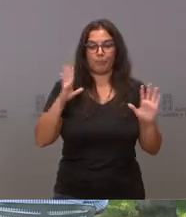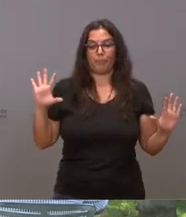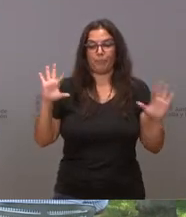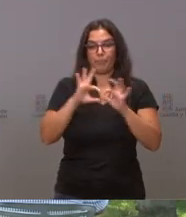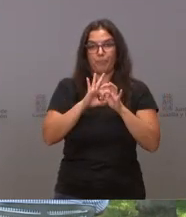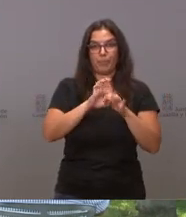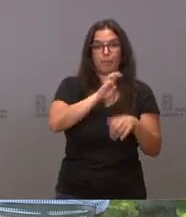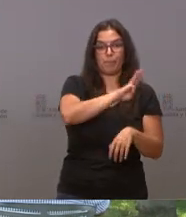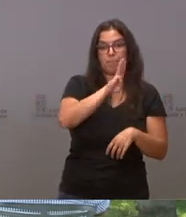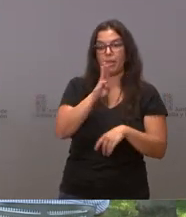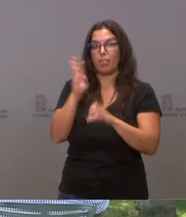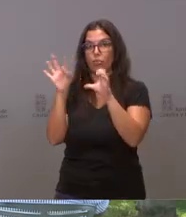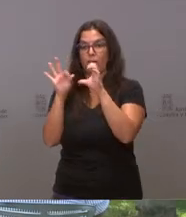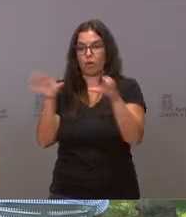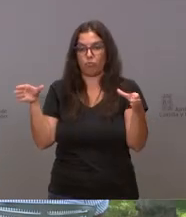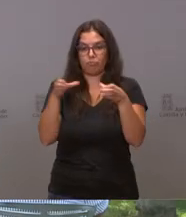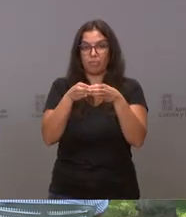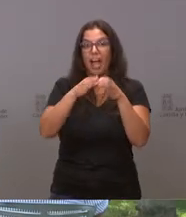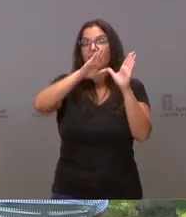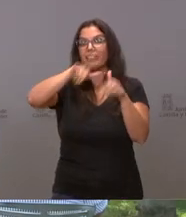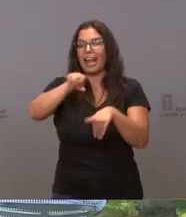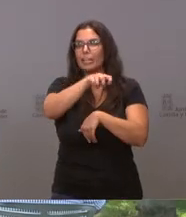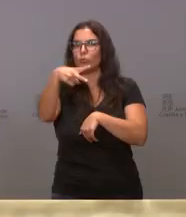con Ciudadanos. Gracias.